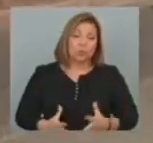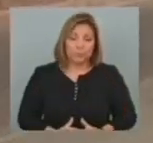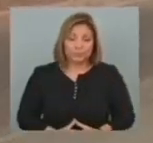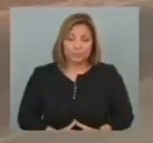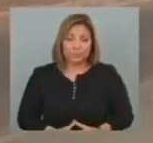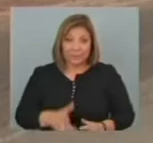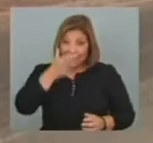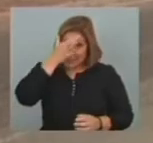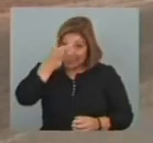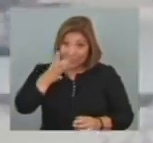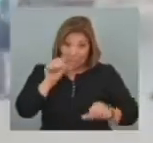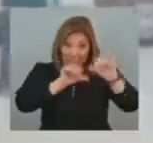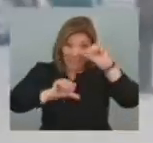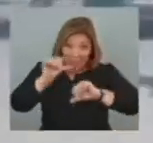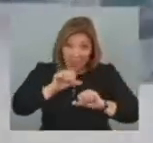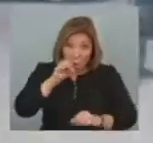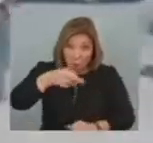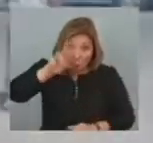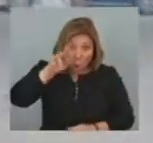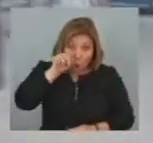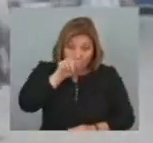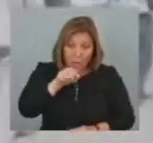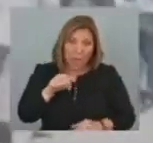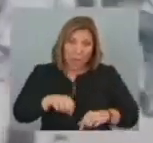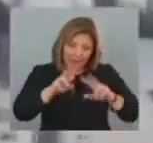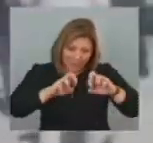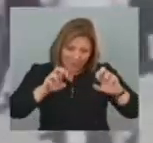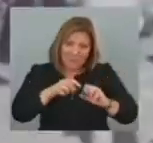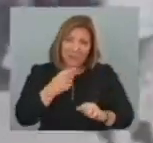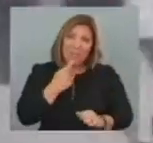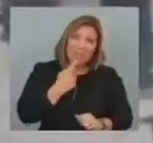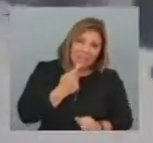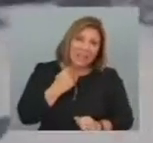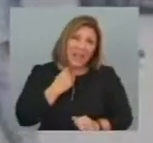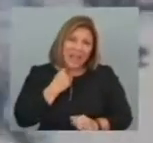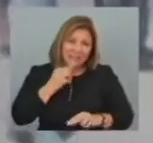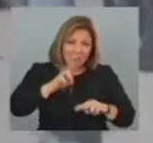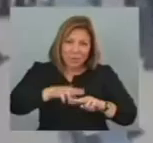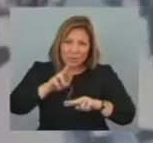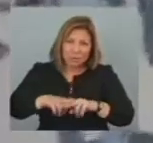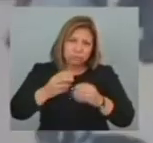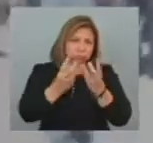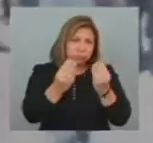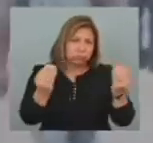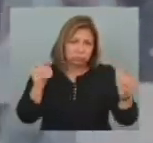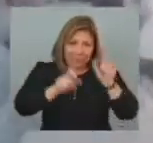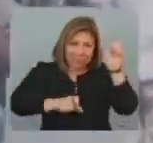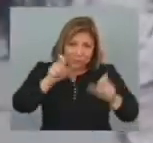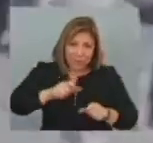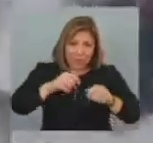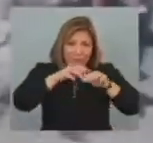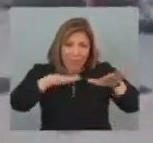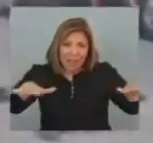Los expertos en armas químicas de Naciones Unidas Que investigan un aparente ataque con gas que mató a cientos de civiles En suburbios de